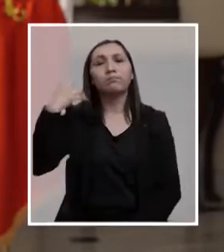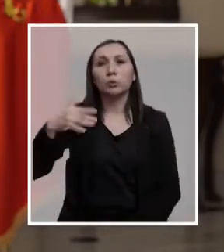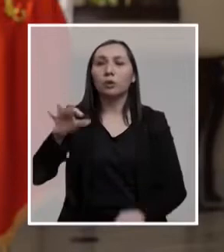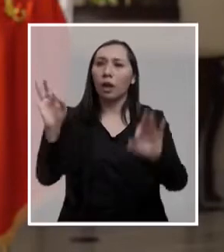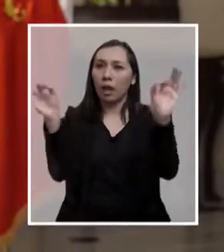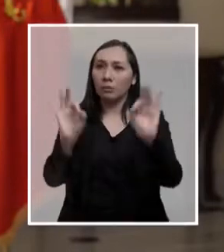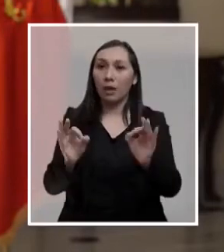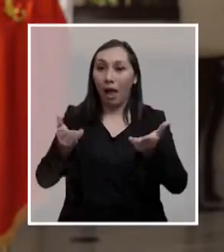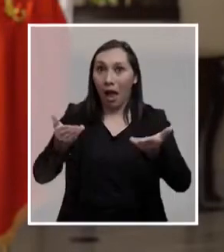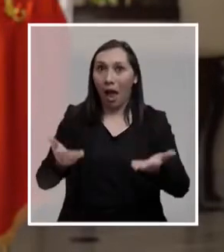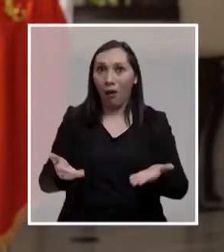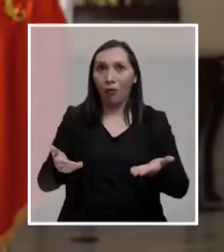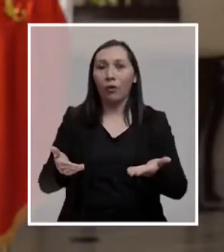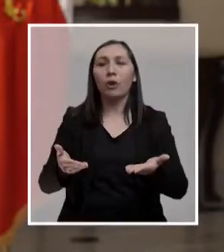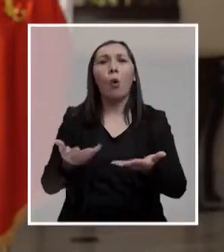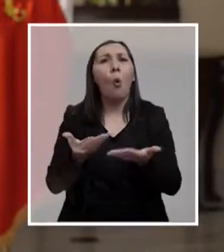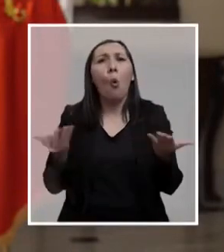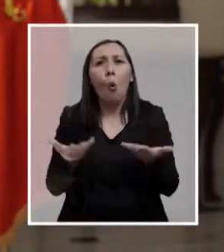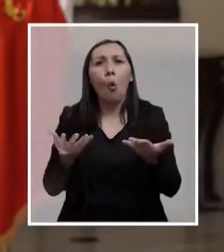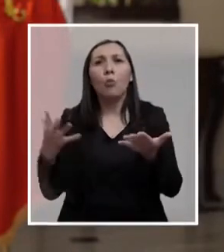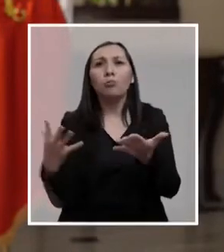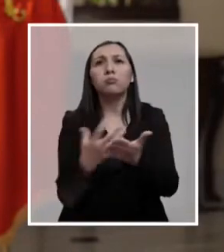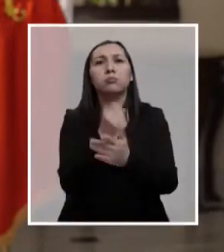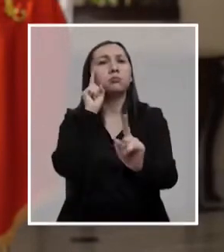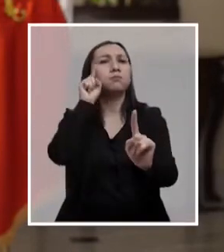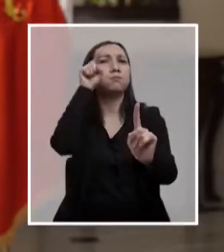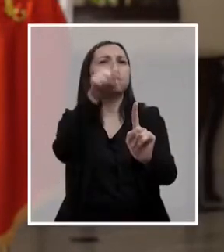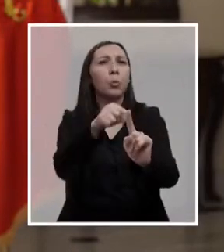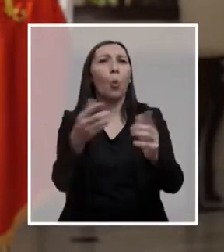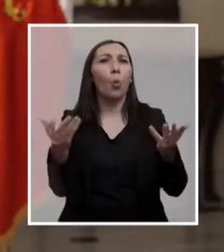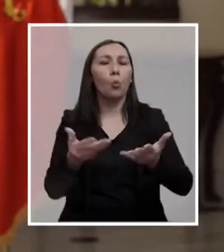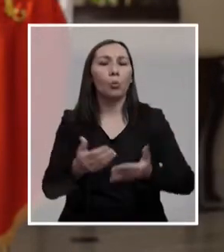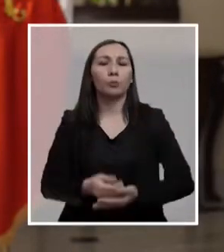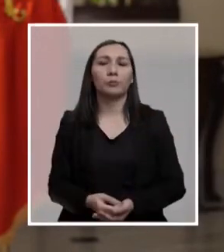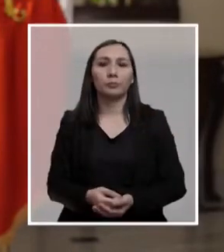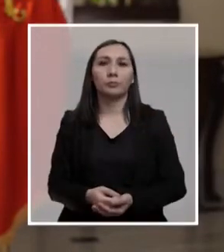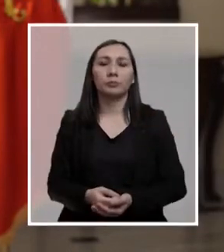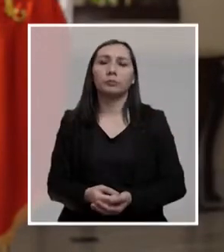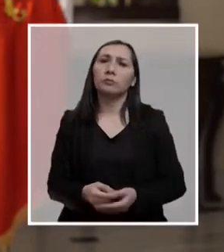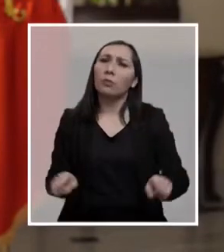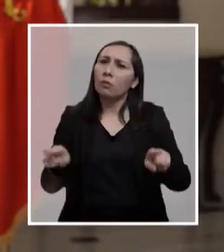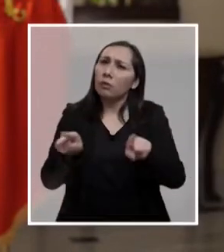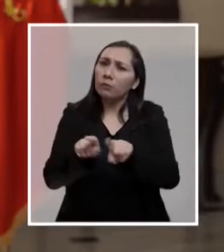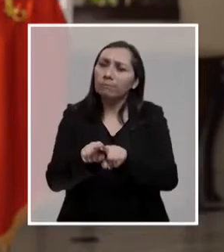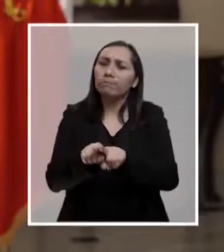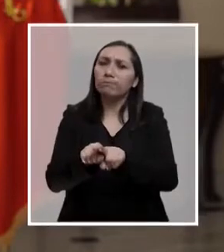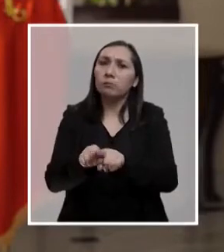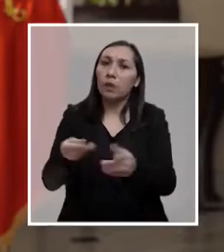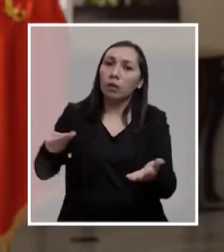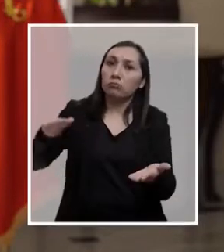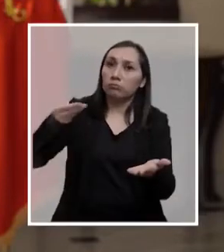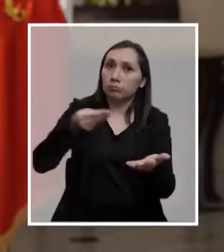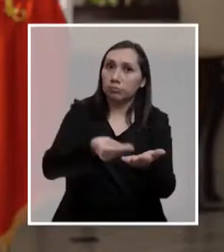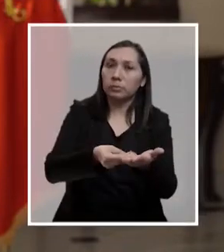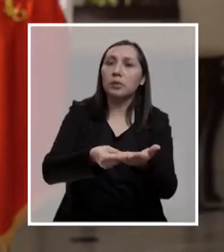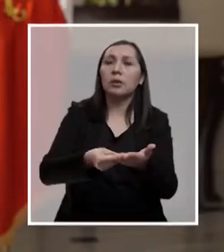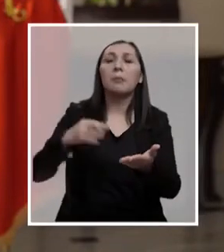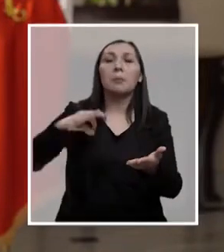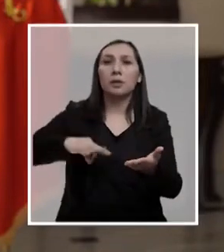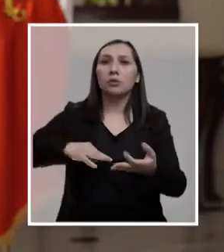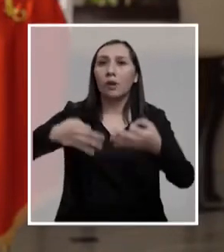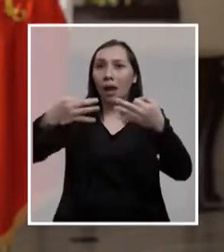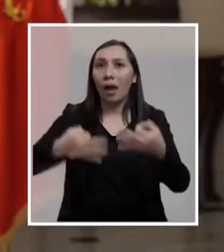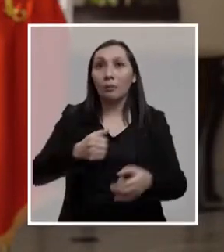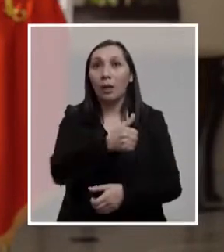explicar en este espacio la manera en que vamos a alcanzar esta meta. A pesar del aporte que hoy hace la pensión garantizada